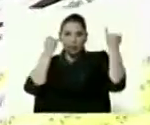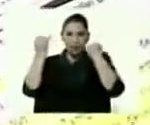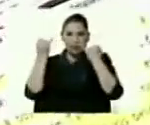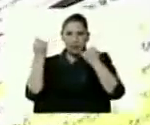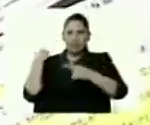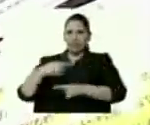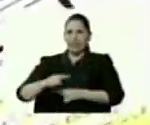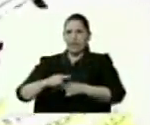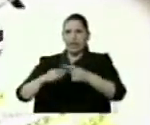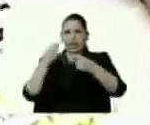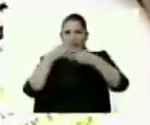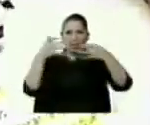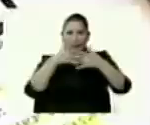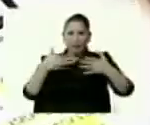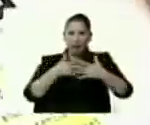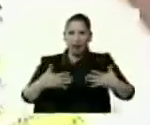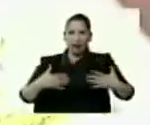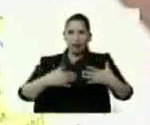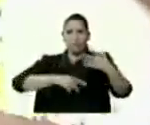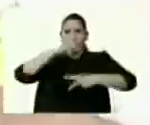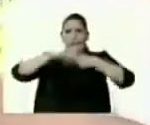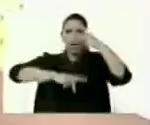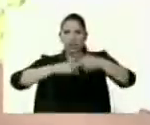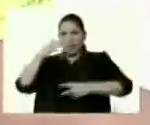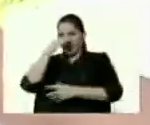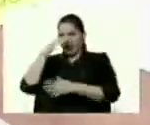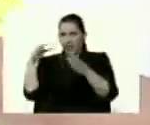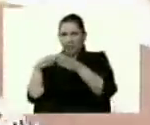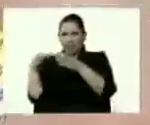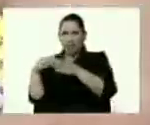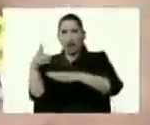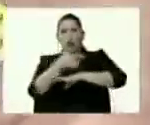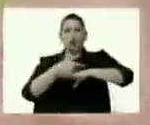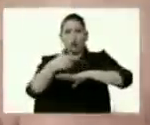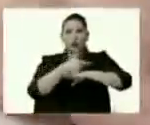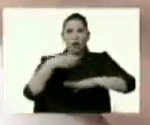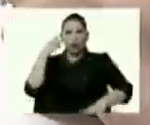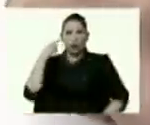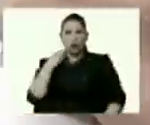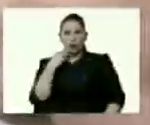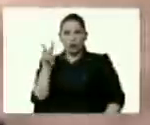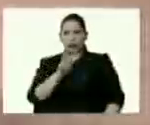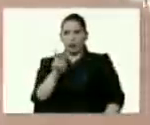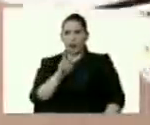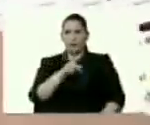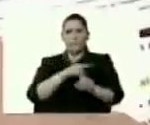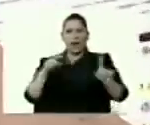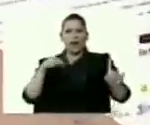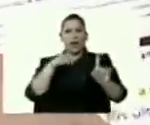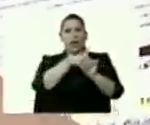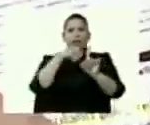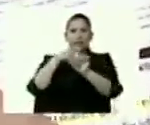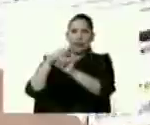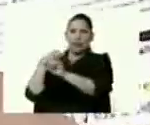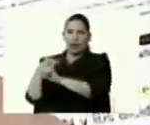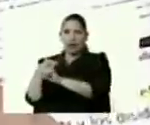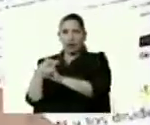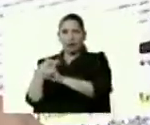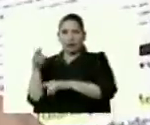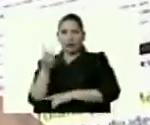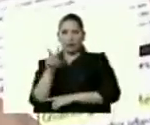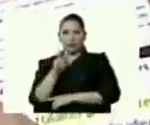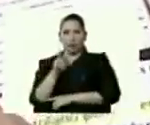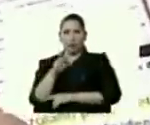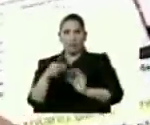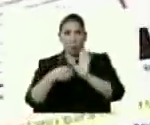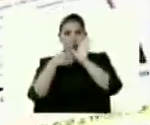de los planes de guerrilleros y el gobierno venezolano para atacar Venezuela. Y me muestra, aquí